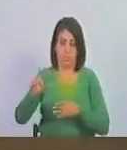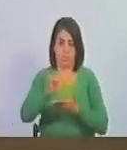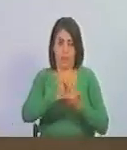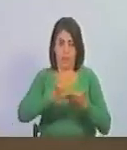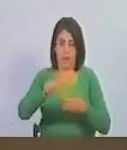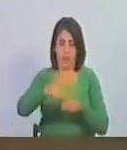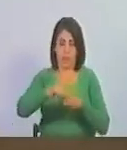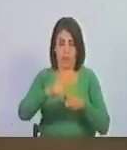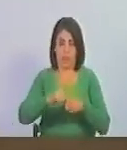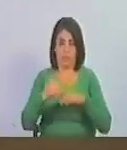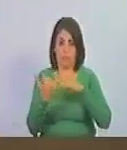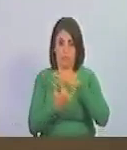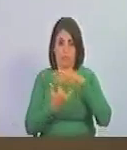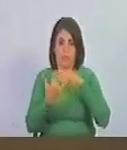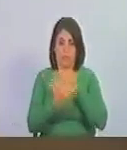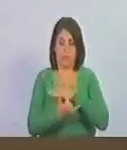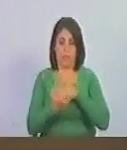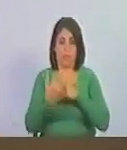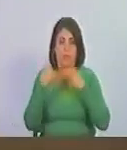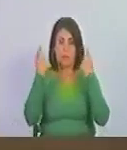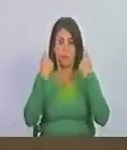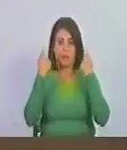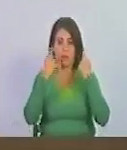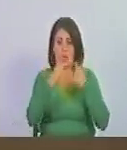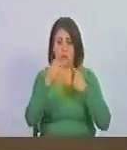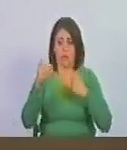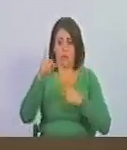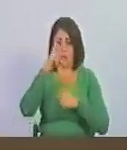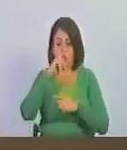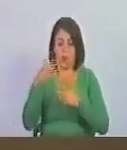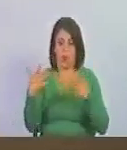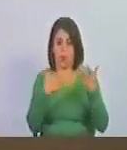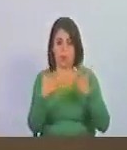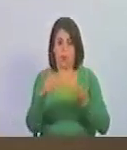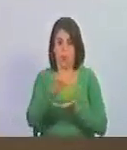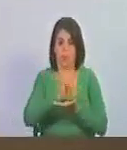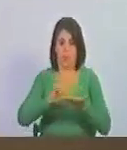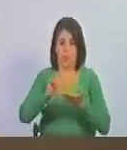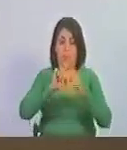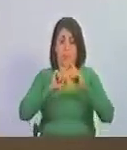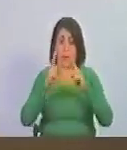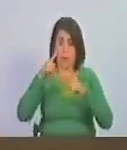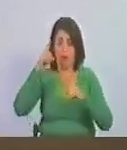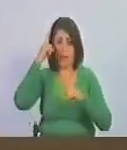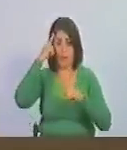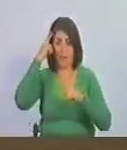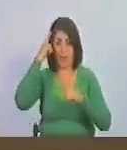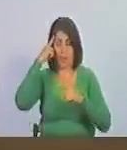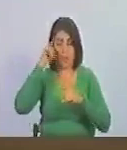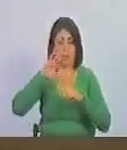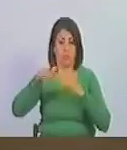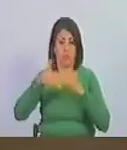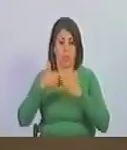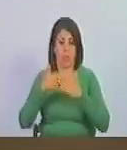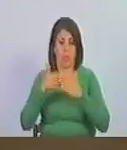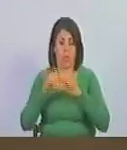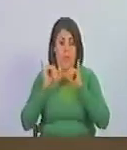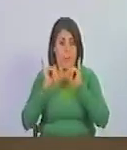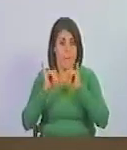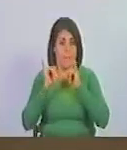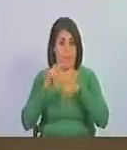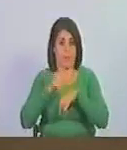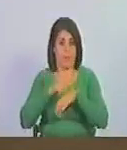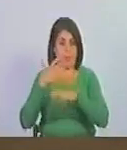naval institucionalmente se celebra bicentenario por la batalla naval pero hay que reconocer que desde el mismo